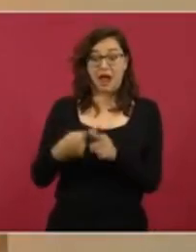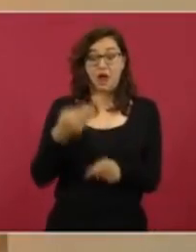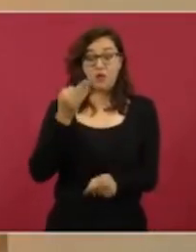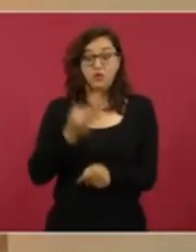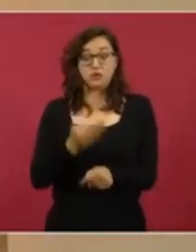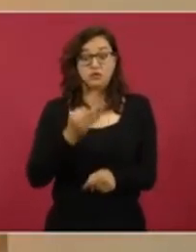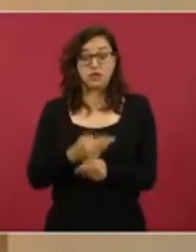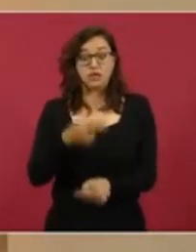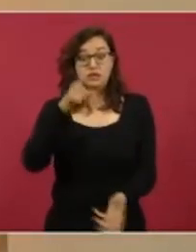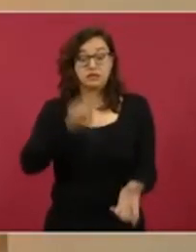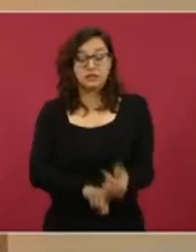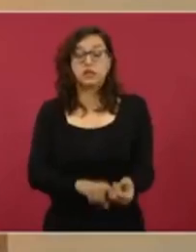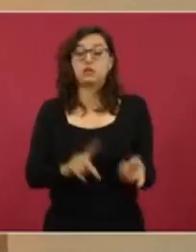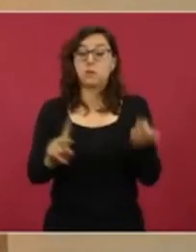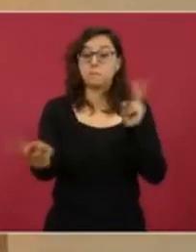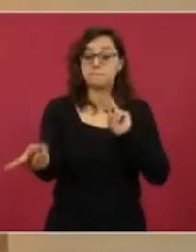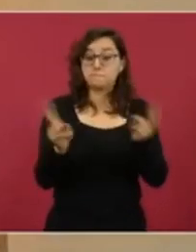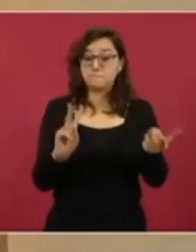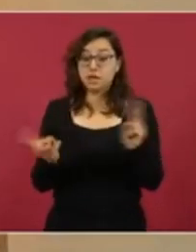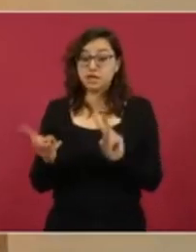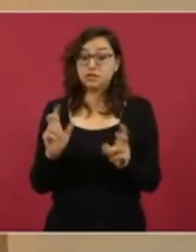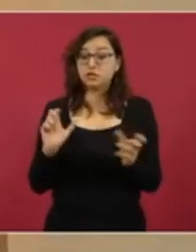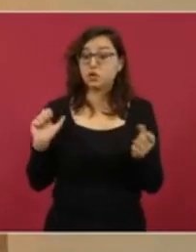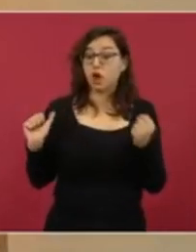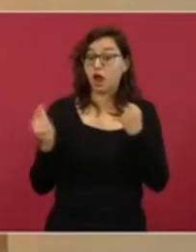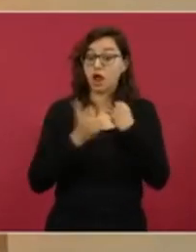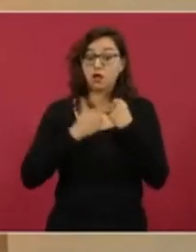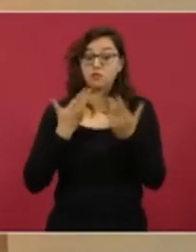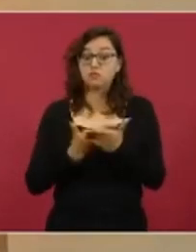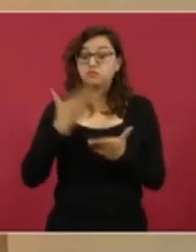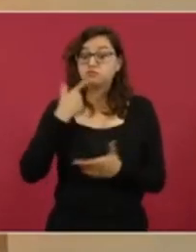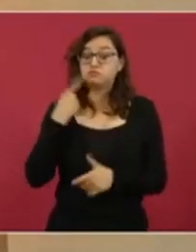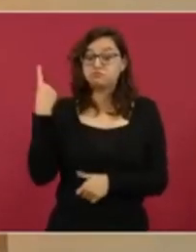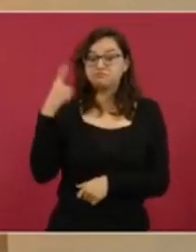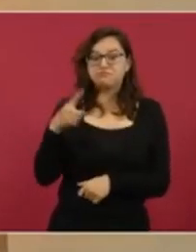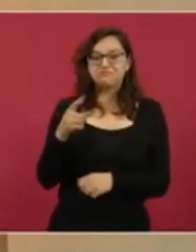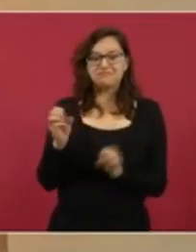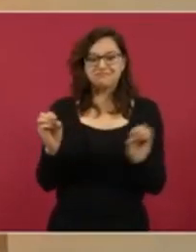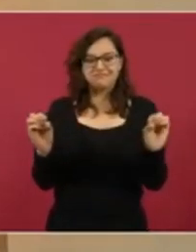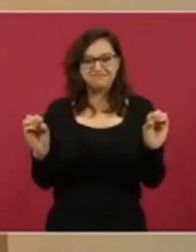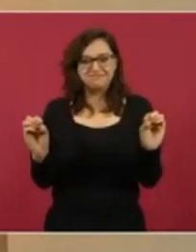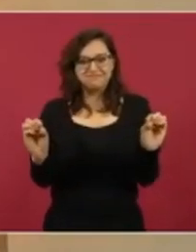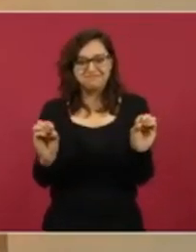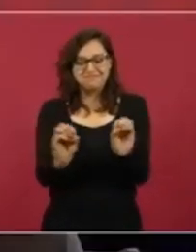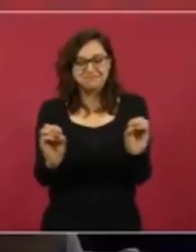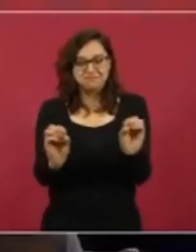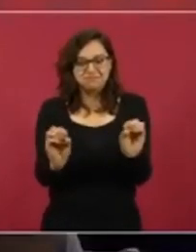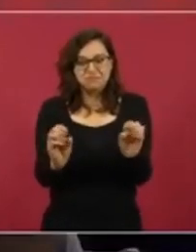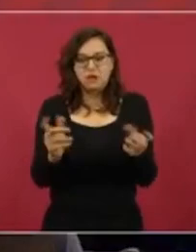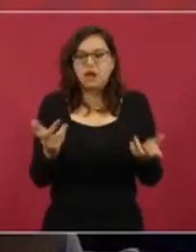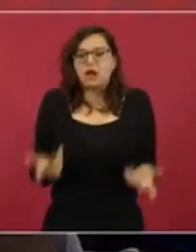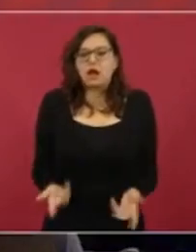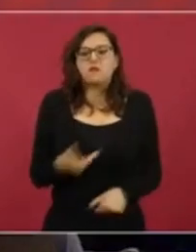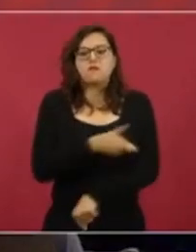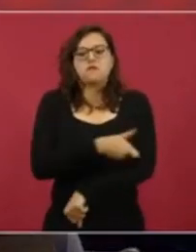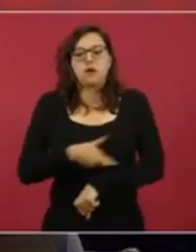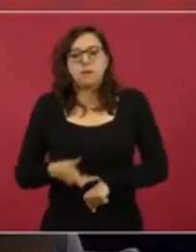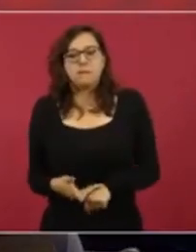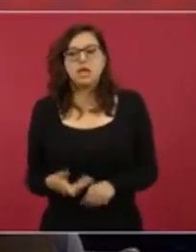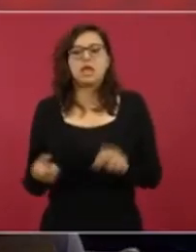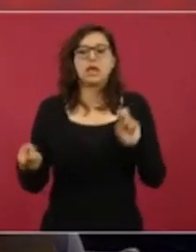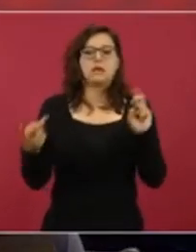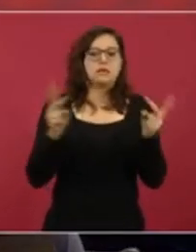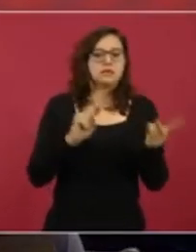vecinos de la comunidad de San José de Gracia que estén denunciando alguna desaparición de algún